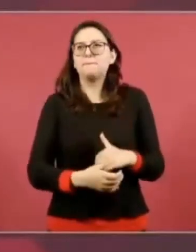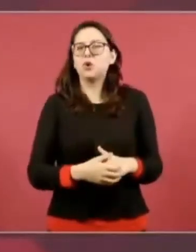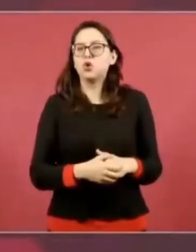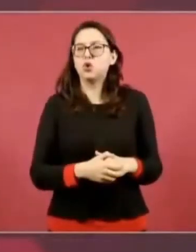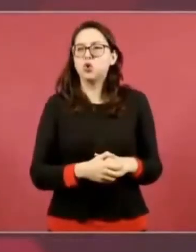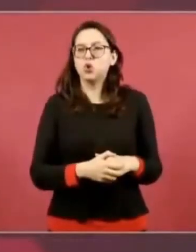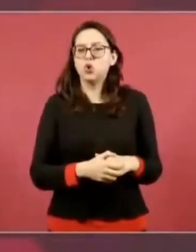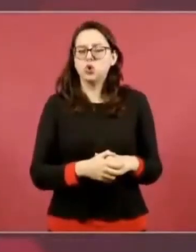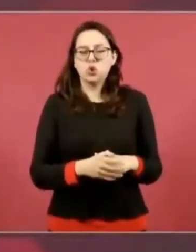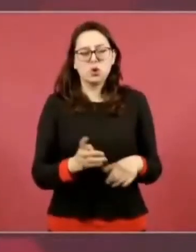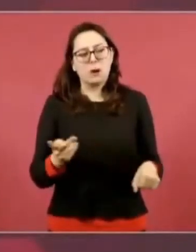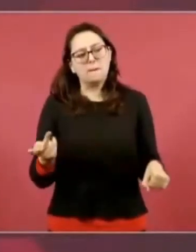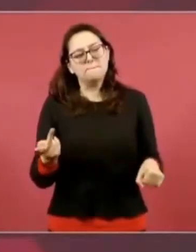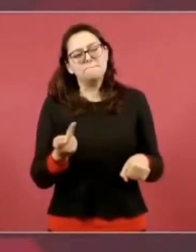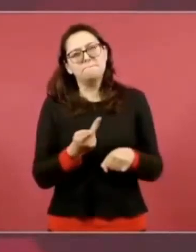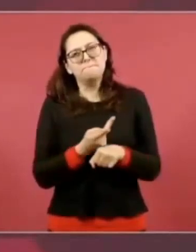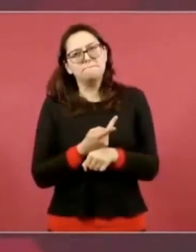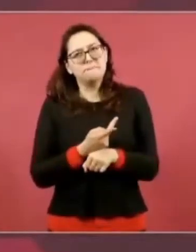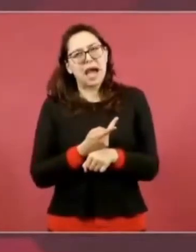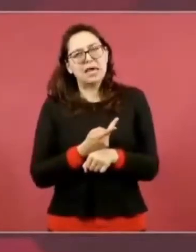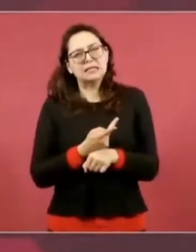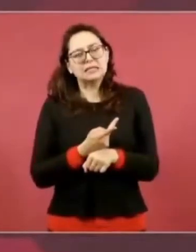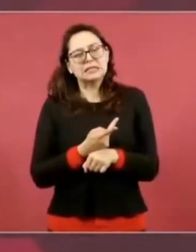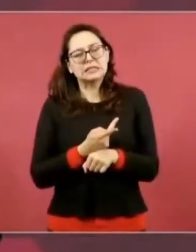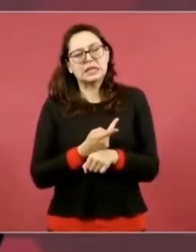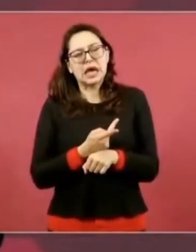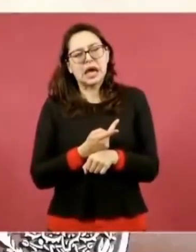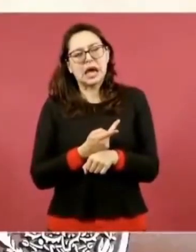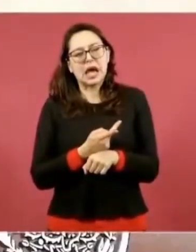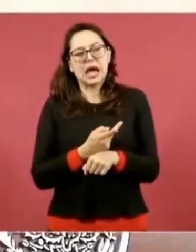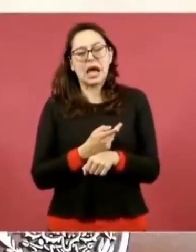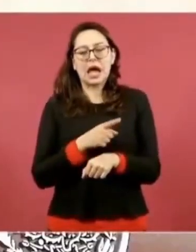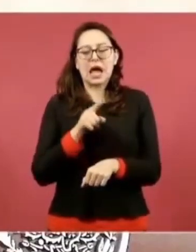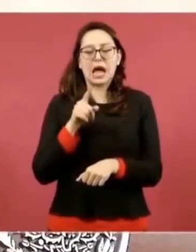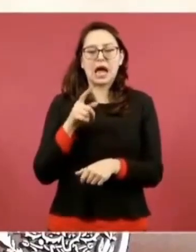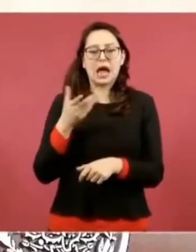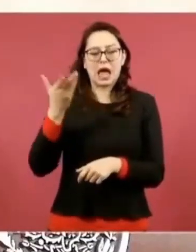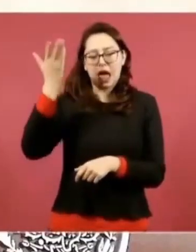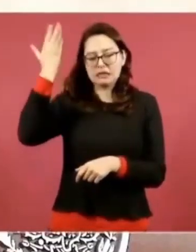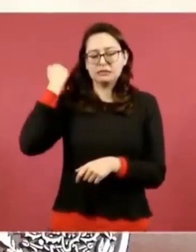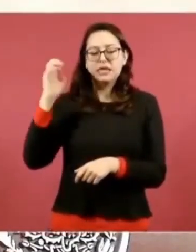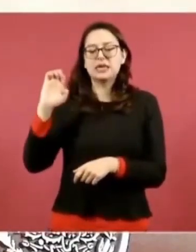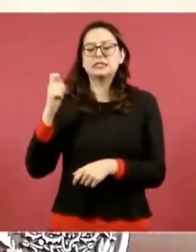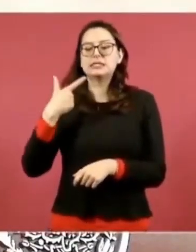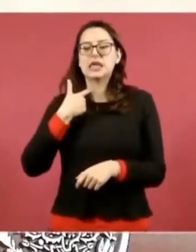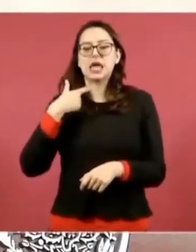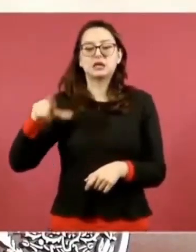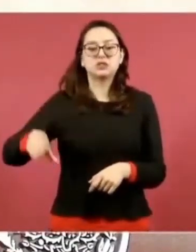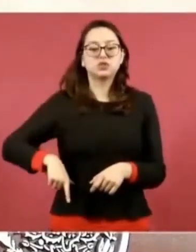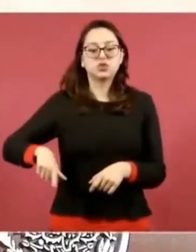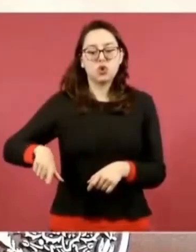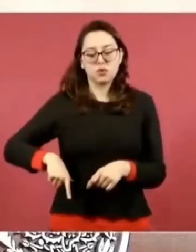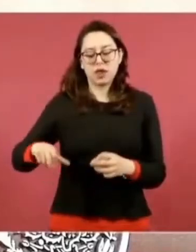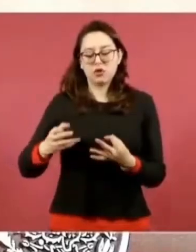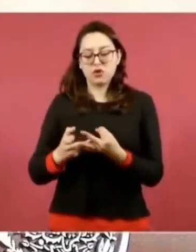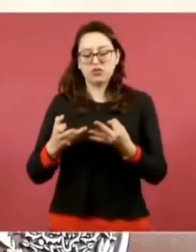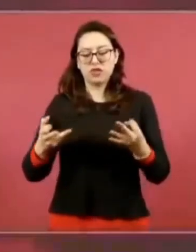con los terrenos de Fonatur en la época de Fox